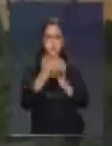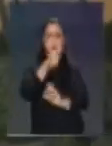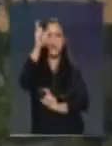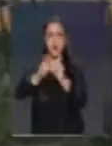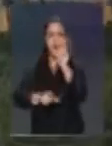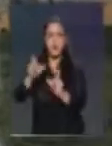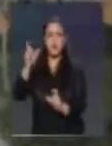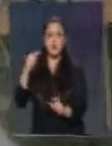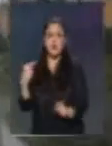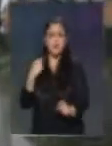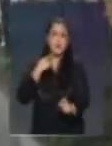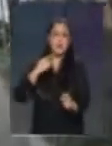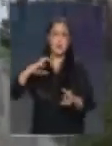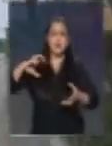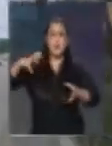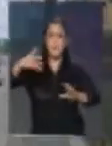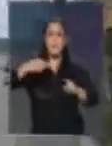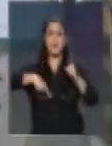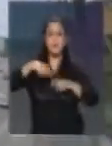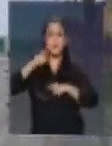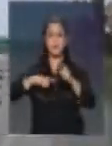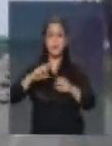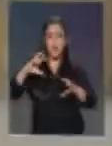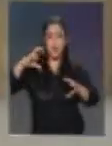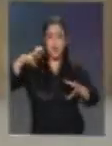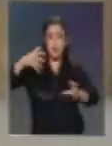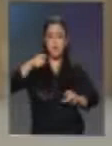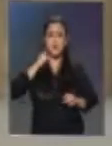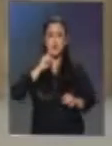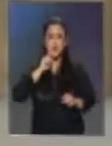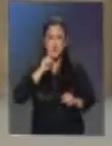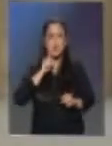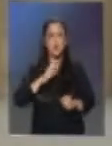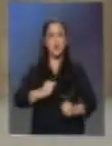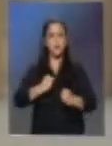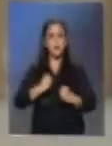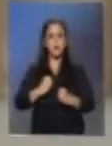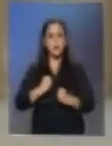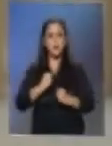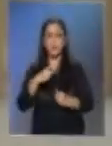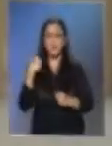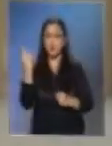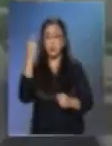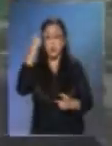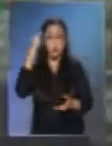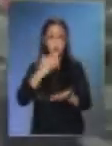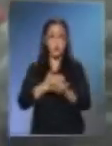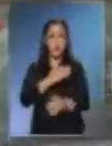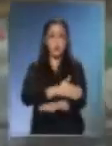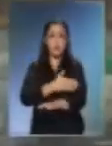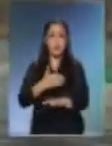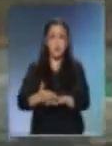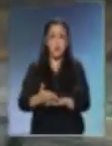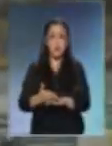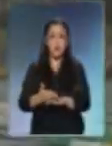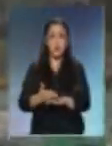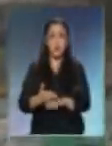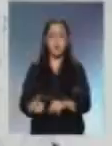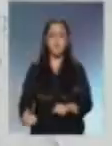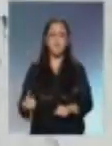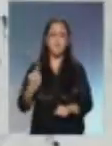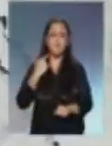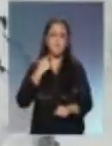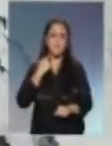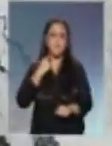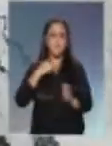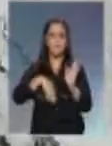el planeta Tierra. El mundo tiene una inercia gigantesca, entonces mientras más tarde tomamos las decisiones, las consecuencias van a ser cada